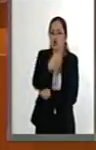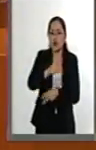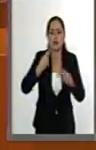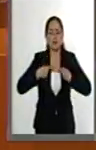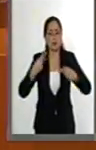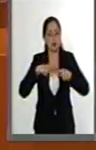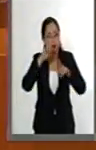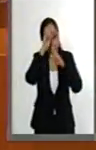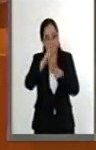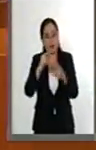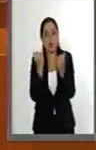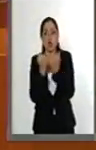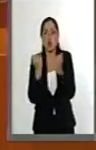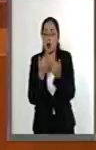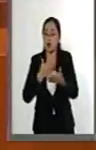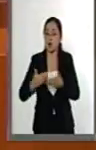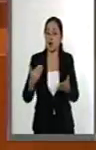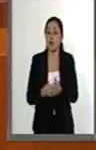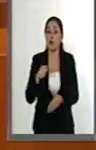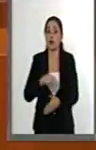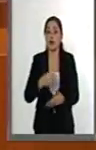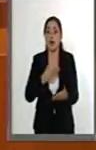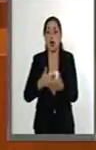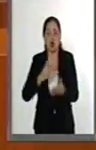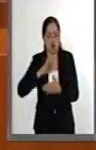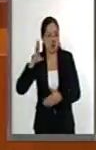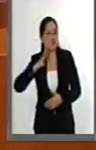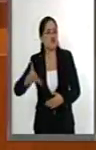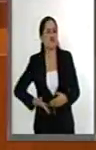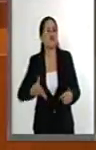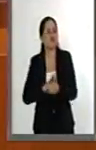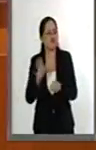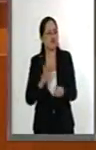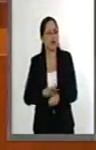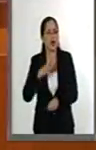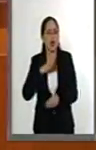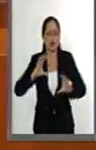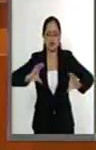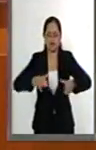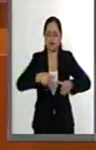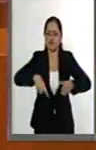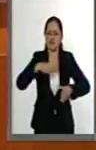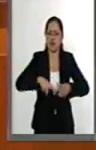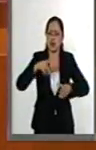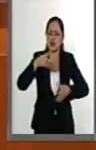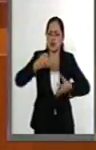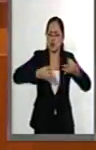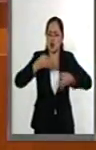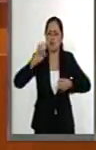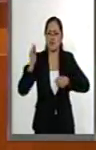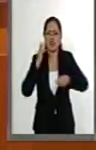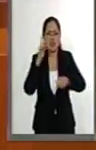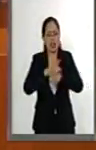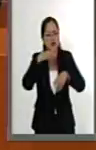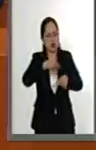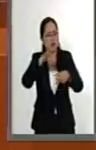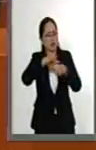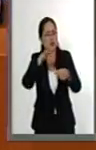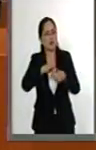y que tengamos como hoy, puedo decir orgullosamente, un gran órgano tribunal federal electoral.